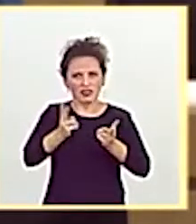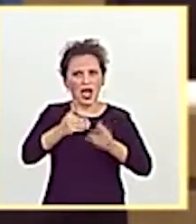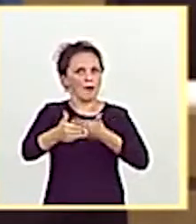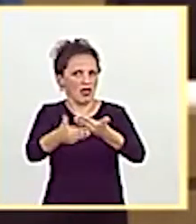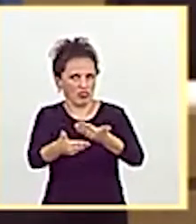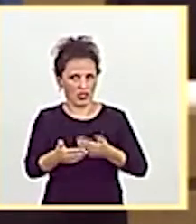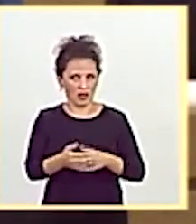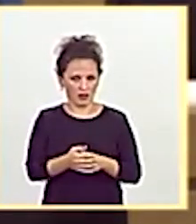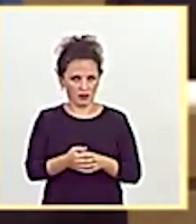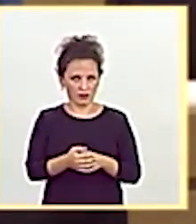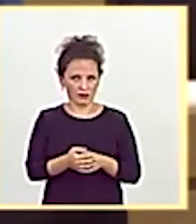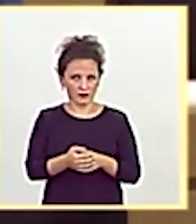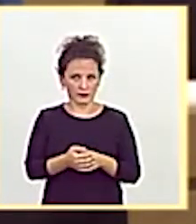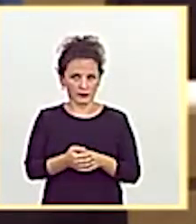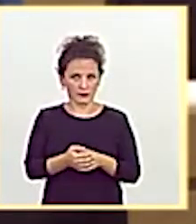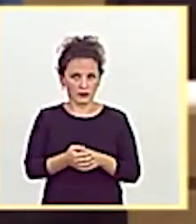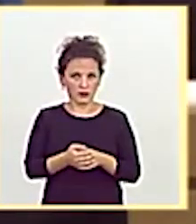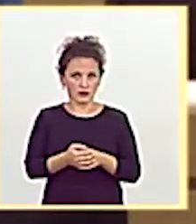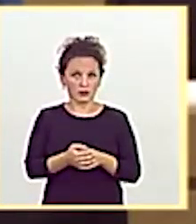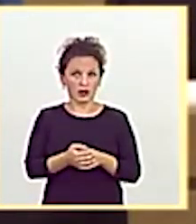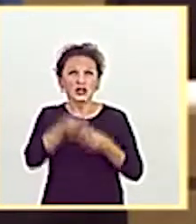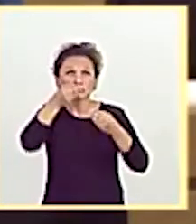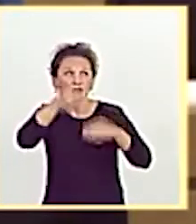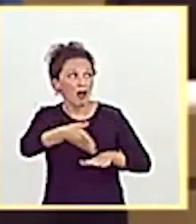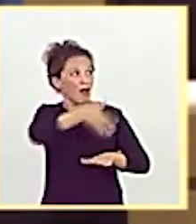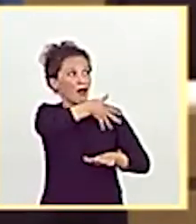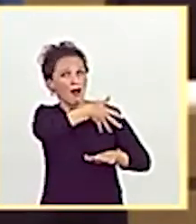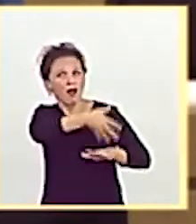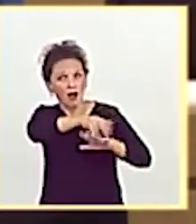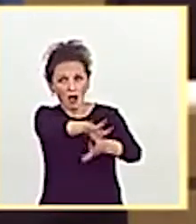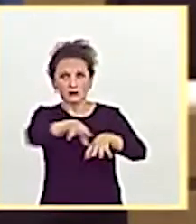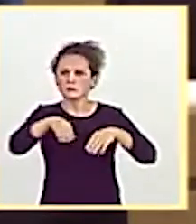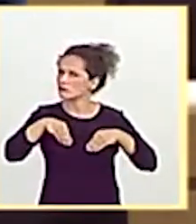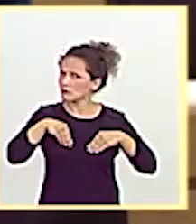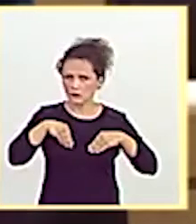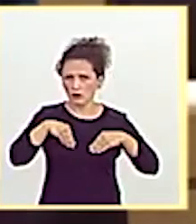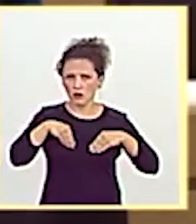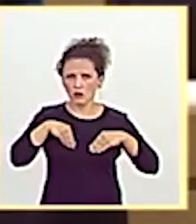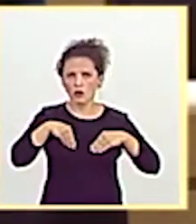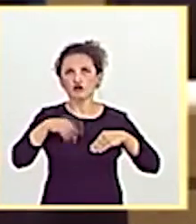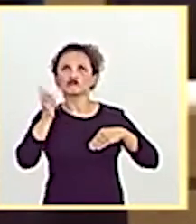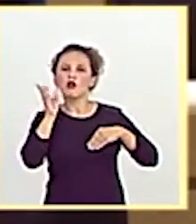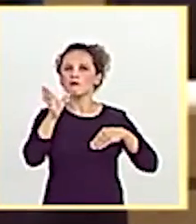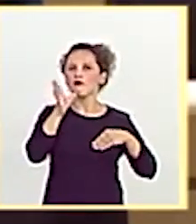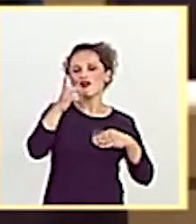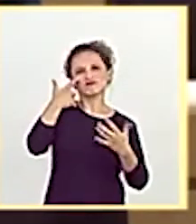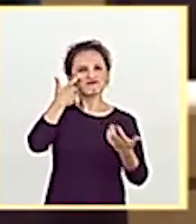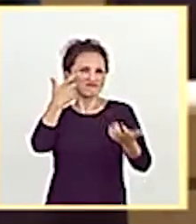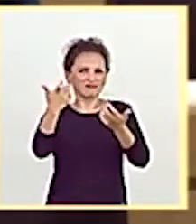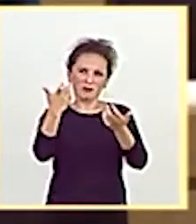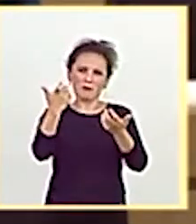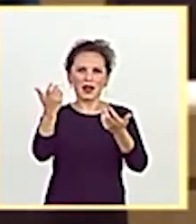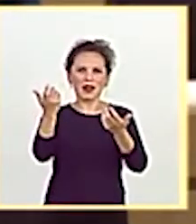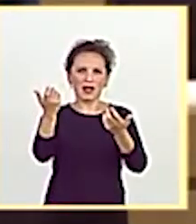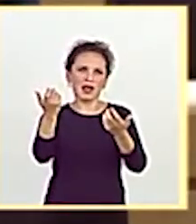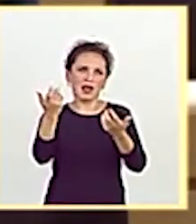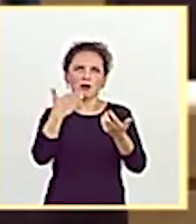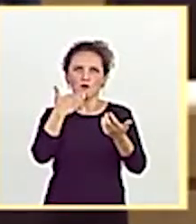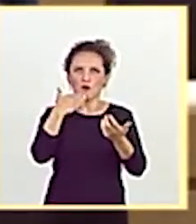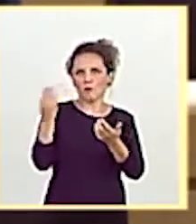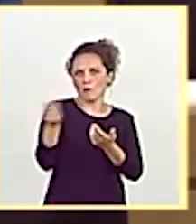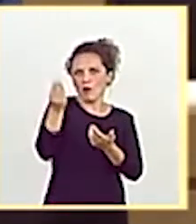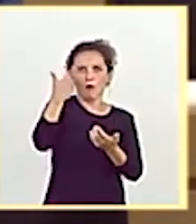Ya no asuman las tareas históricas a las que también se refería y no lo hagan por el decoro de Valleclán,